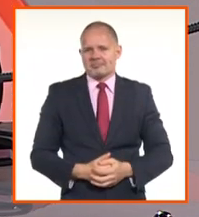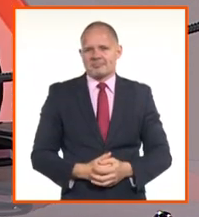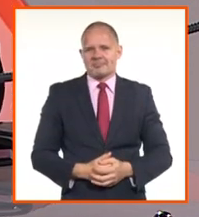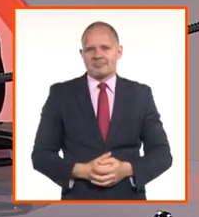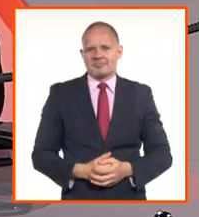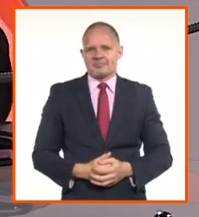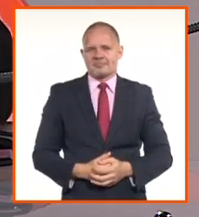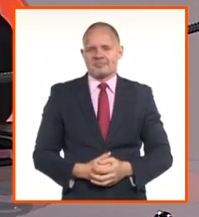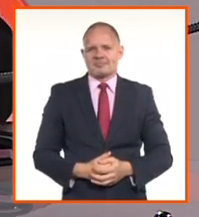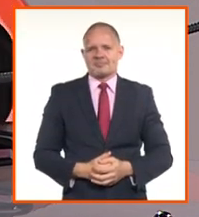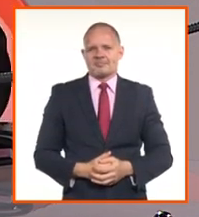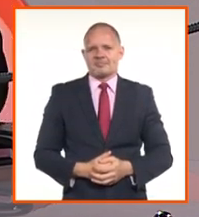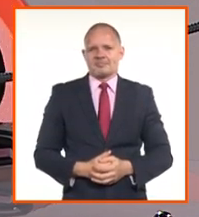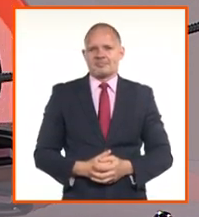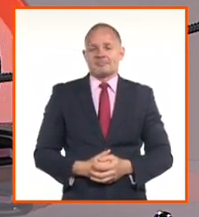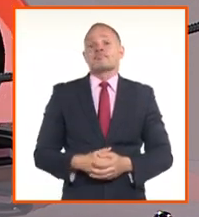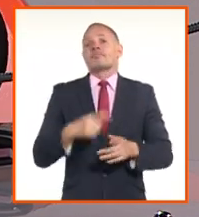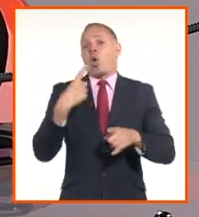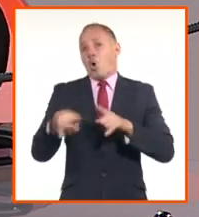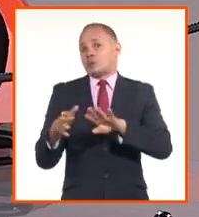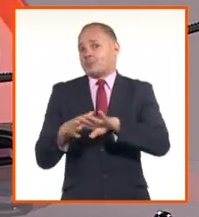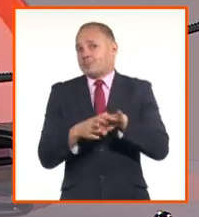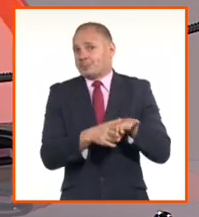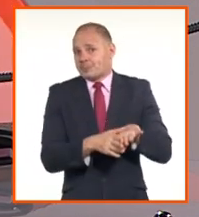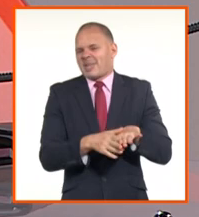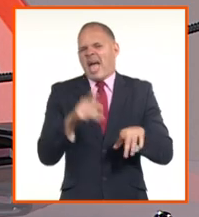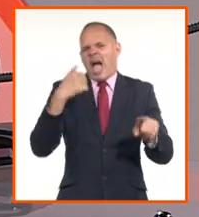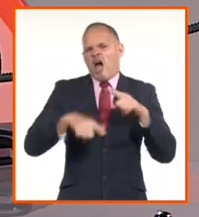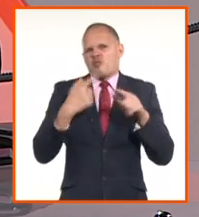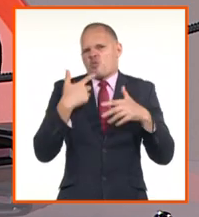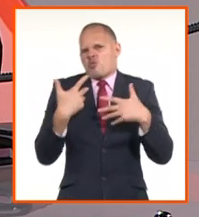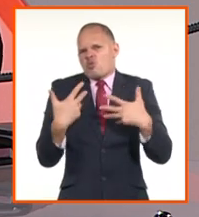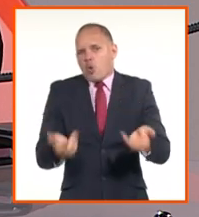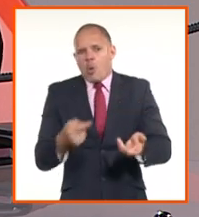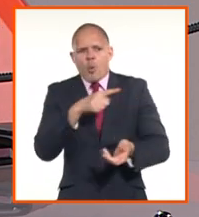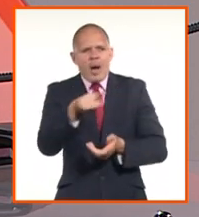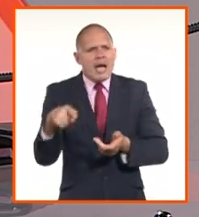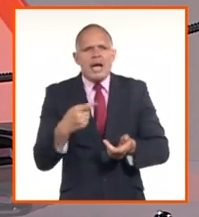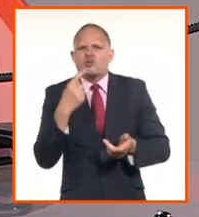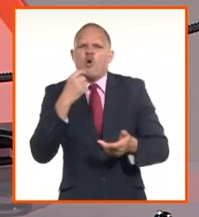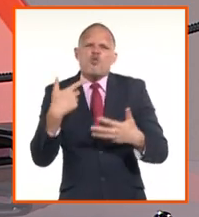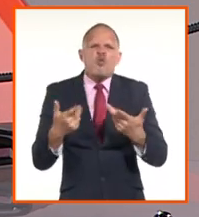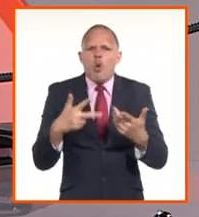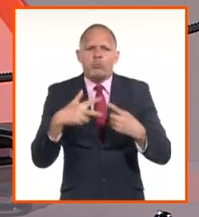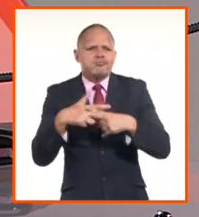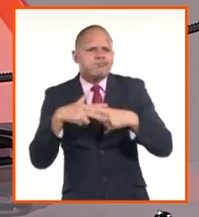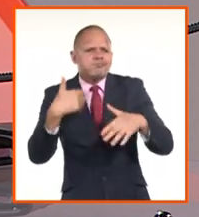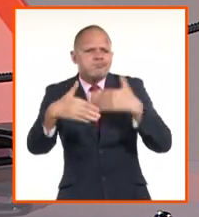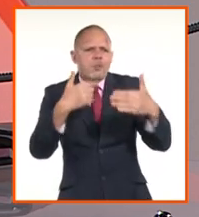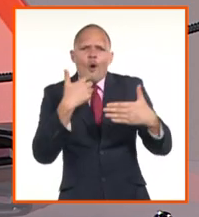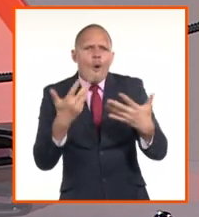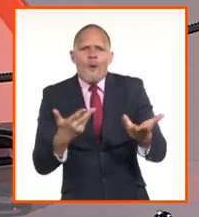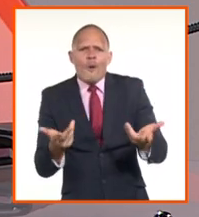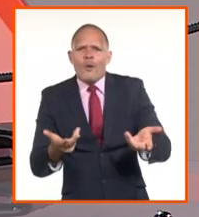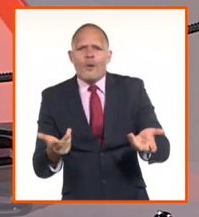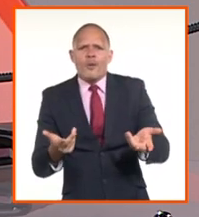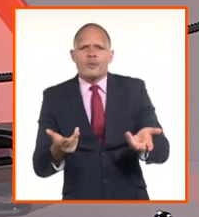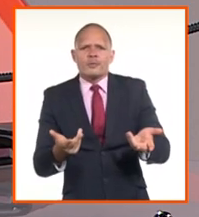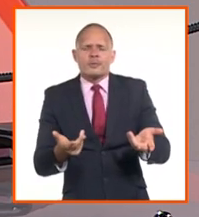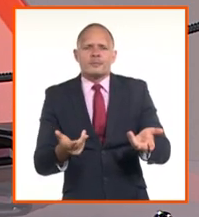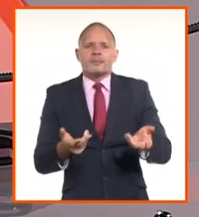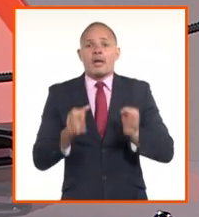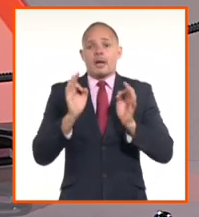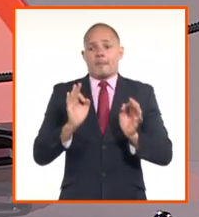¿Cómo esto? Pues tendremos que enfrentarlo. ¿Qué impacto tiene? ¿Cómo buscar un verdadero